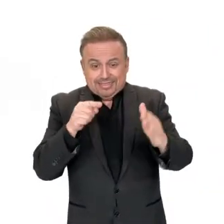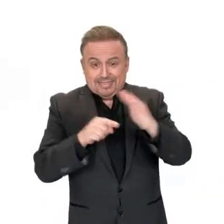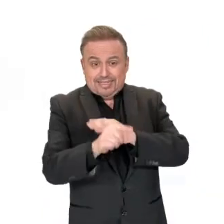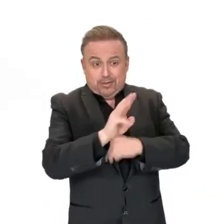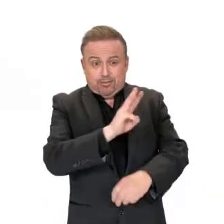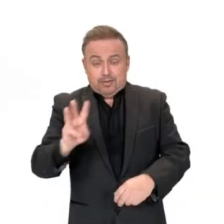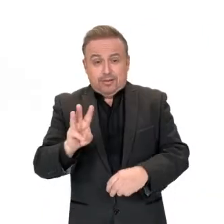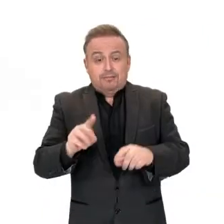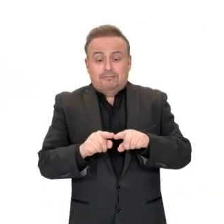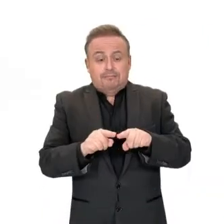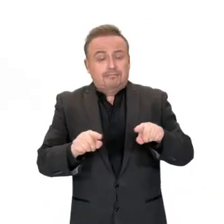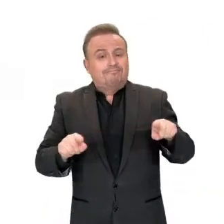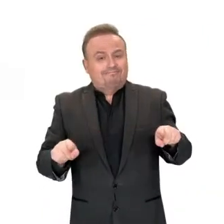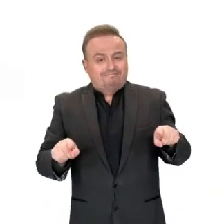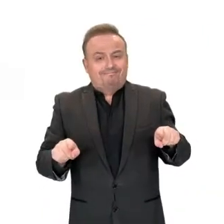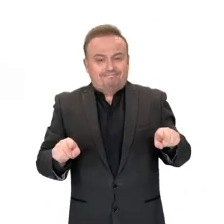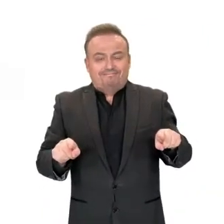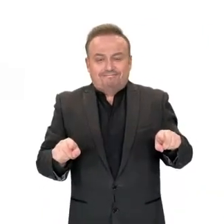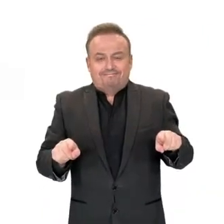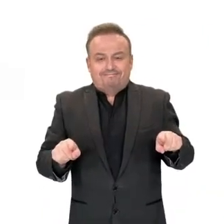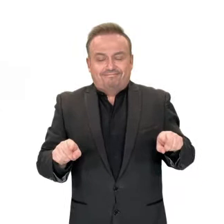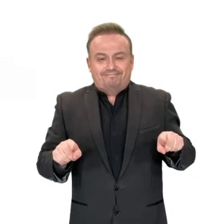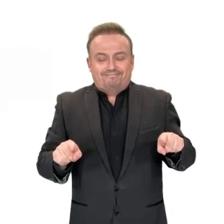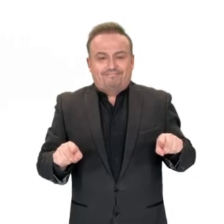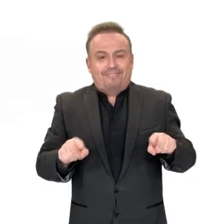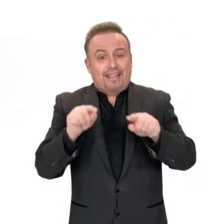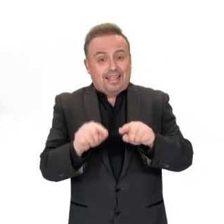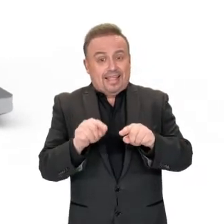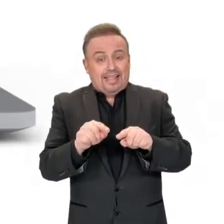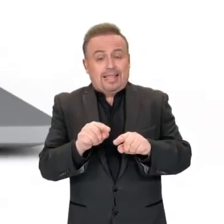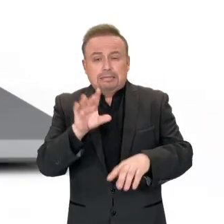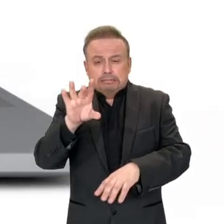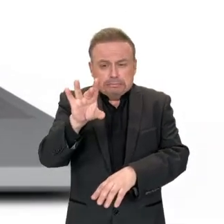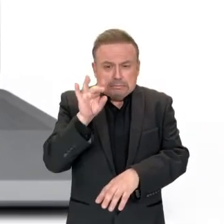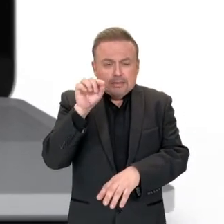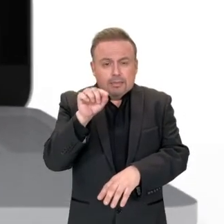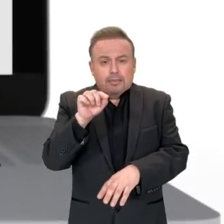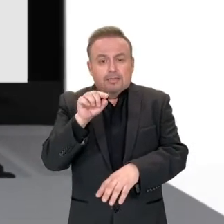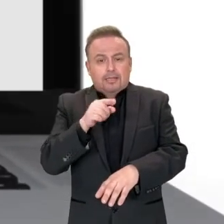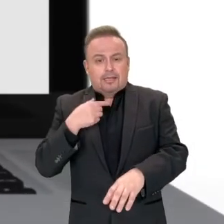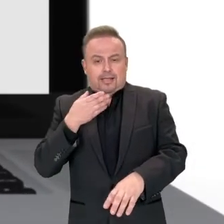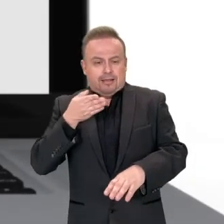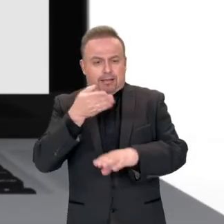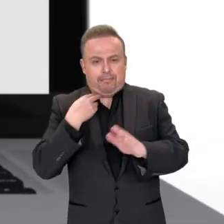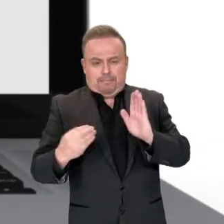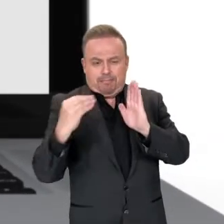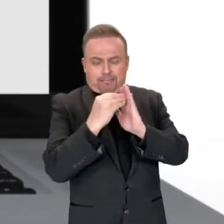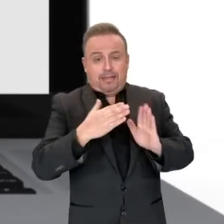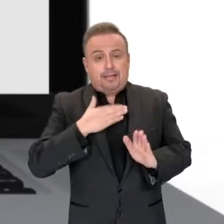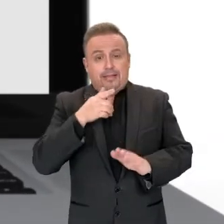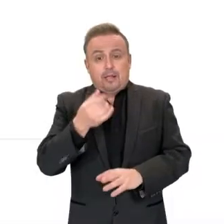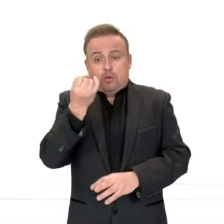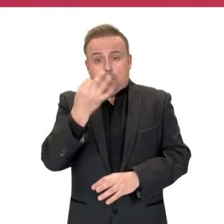Ingresa a la página web www.registrosocial.gov.cl y selecciona la opción Ir a mi Registro para